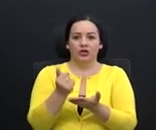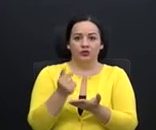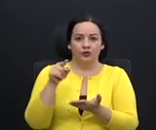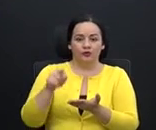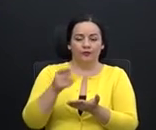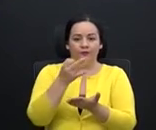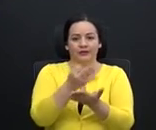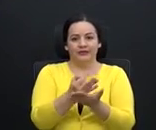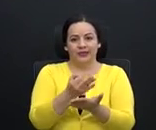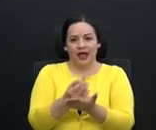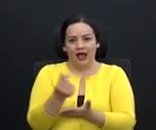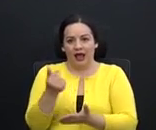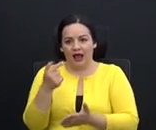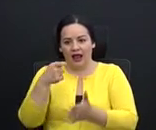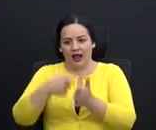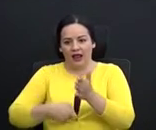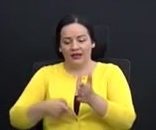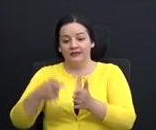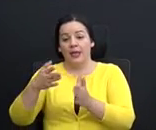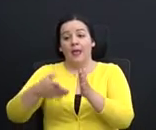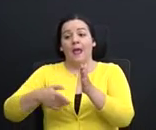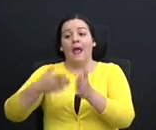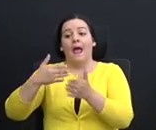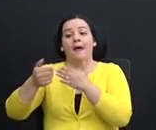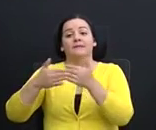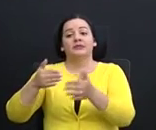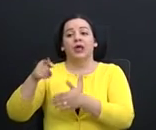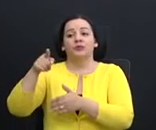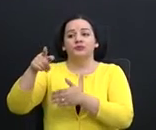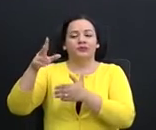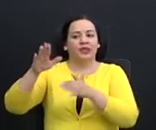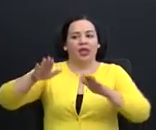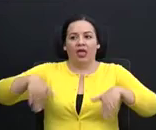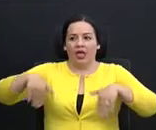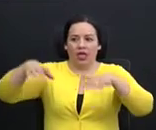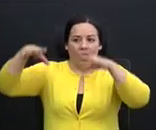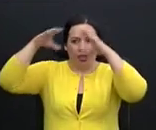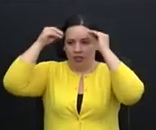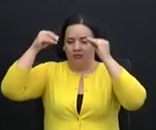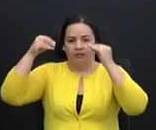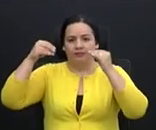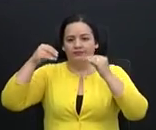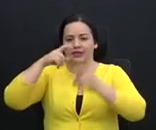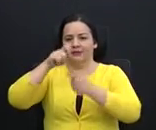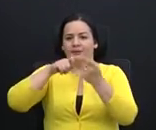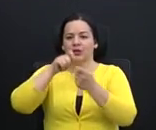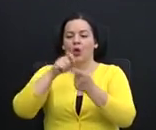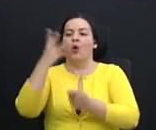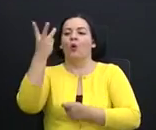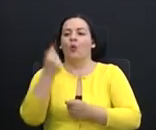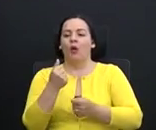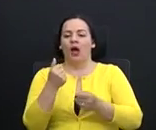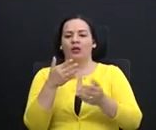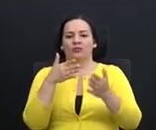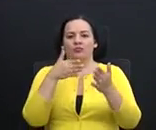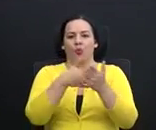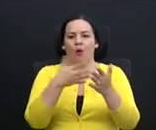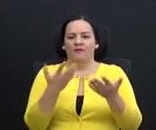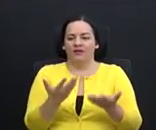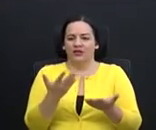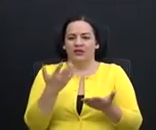a pesar de que usted no tiene el dato específico de cuánto ha sido la afectación, creo que